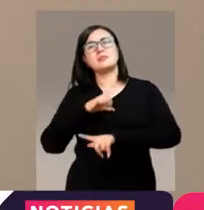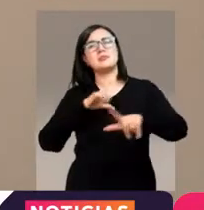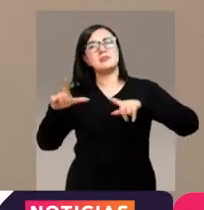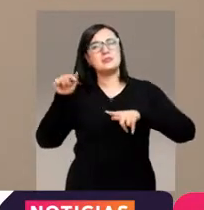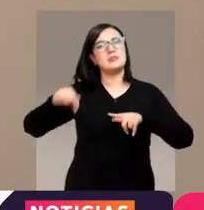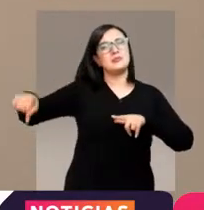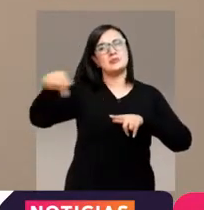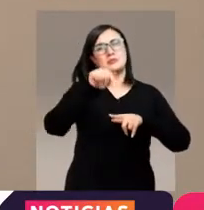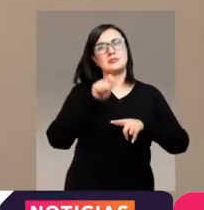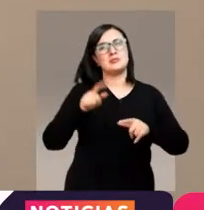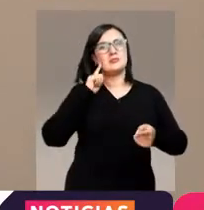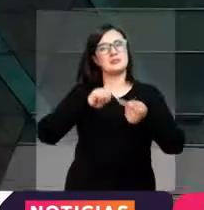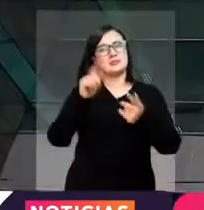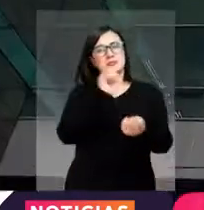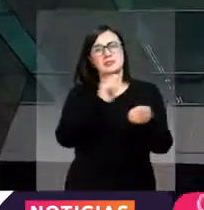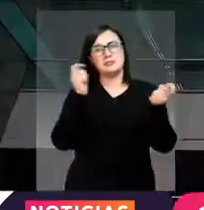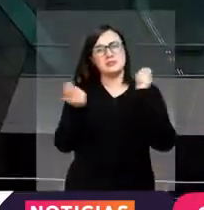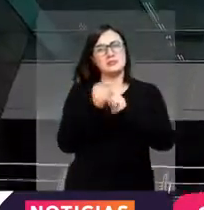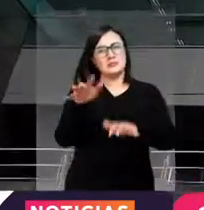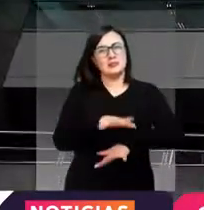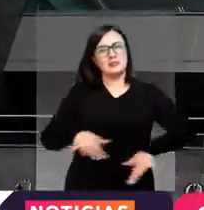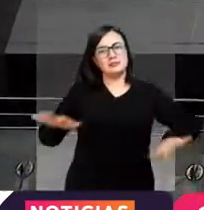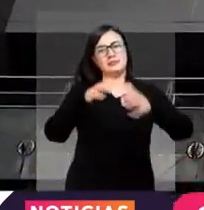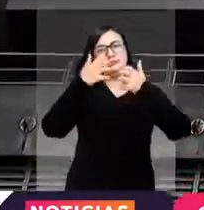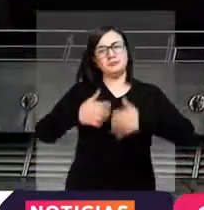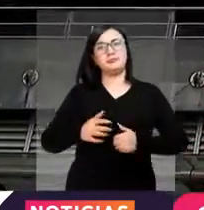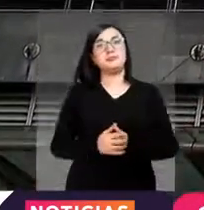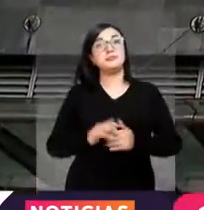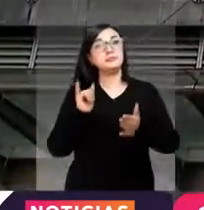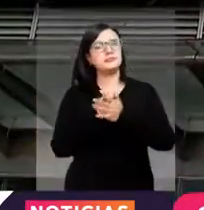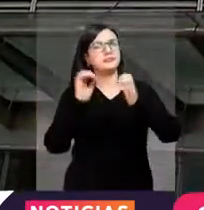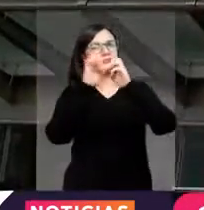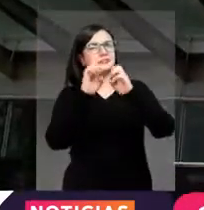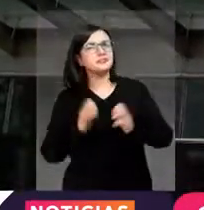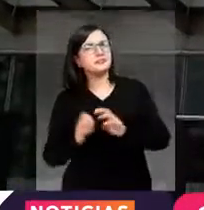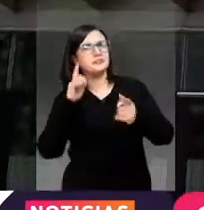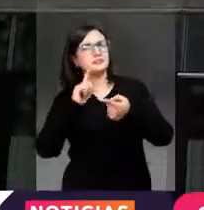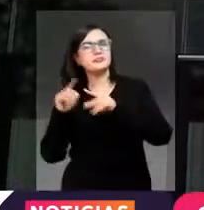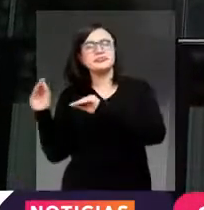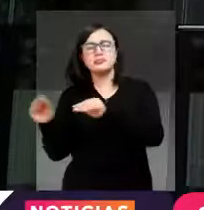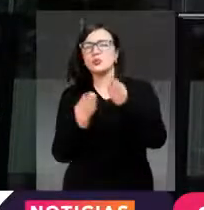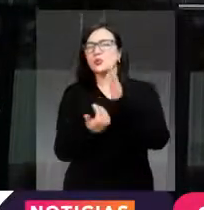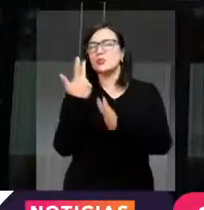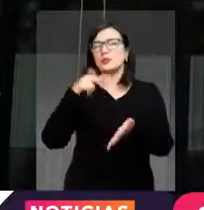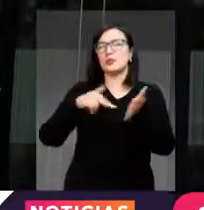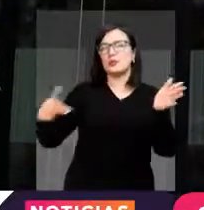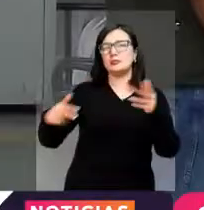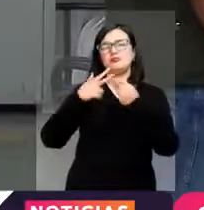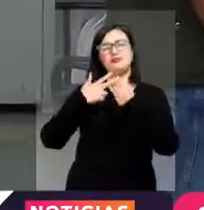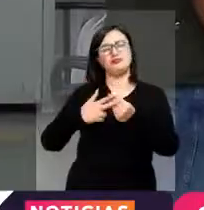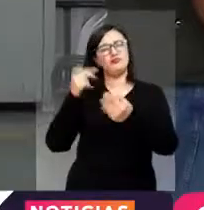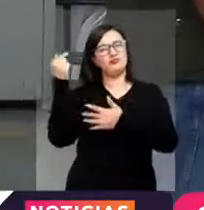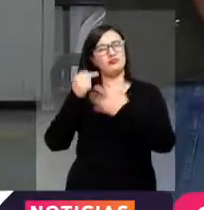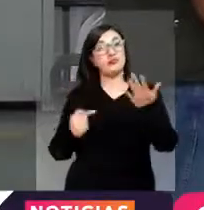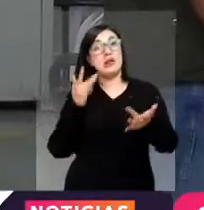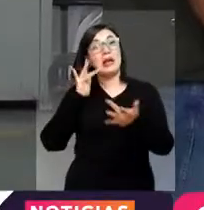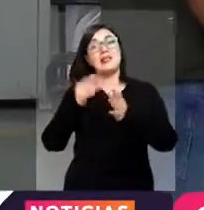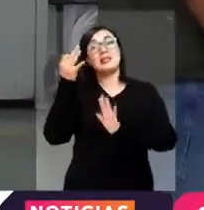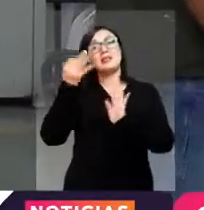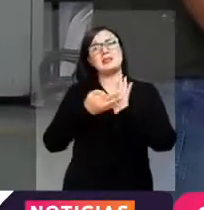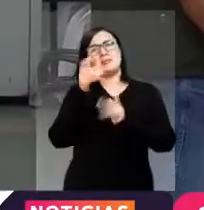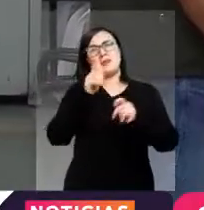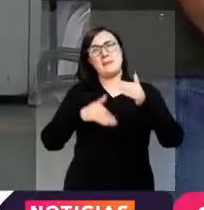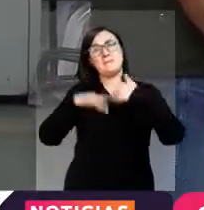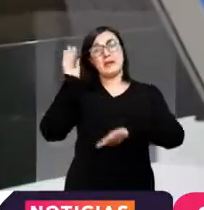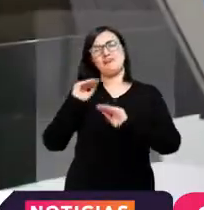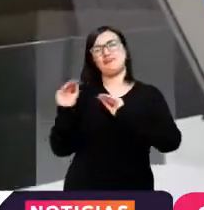las transformaciones en sus empresas. La Cámara Bogotana facilitará el acceso a herramientas tecnológicas a más de 3.000 emprendedores y empresarios y que